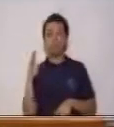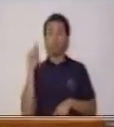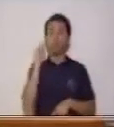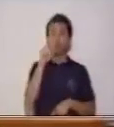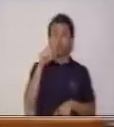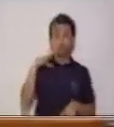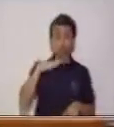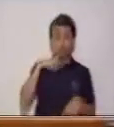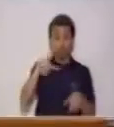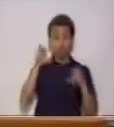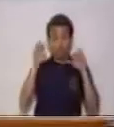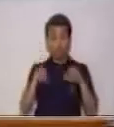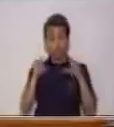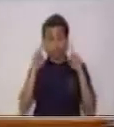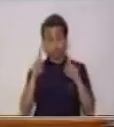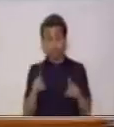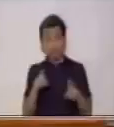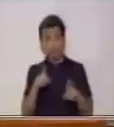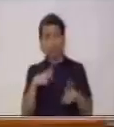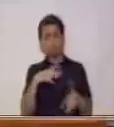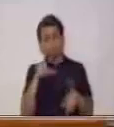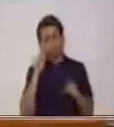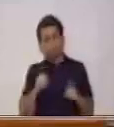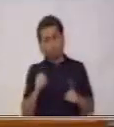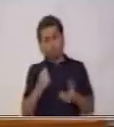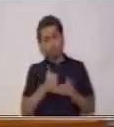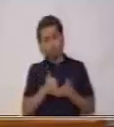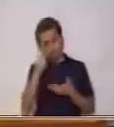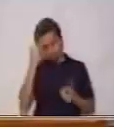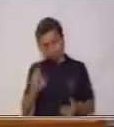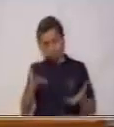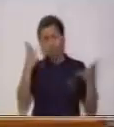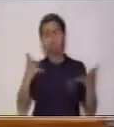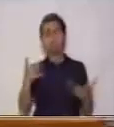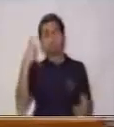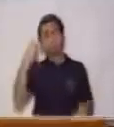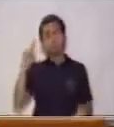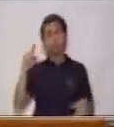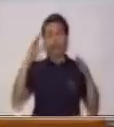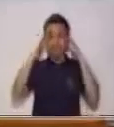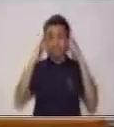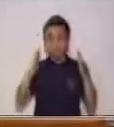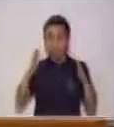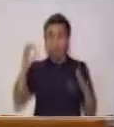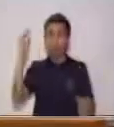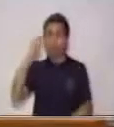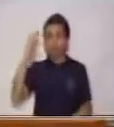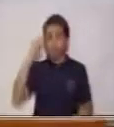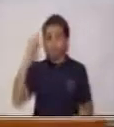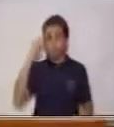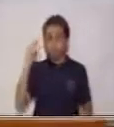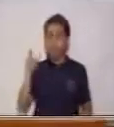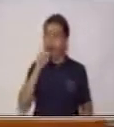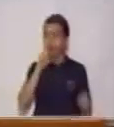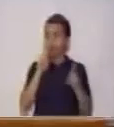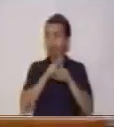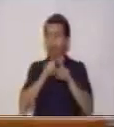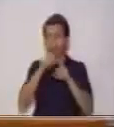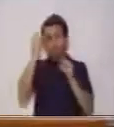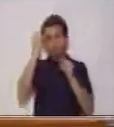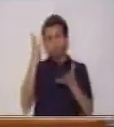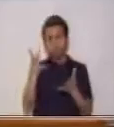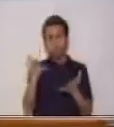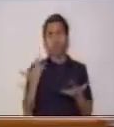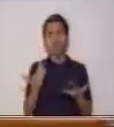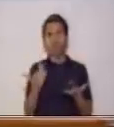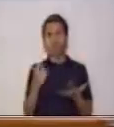este tema les ayudará a ejecutar habilidades y destrezas como la atención, la memoria y la habilidad lingüística.